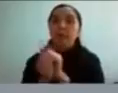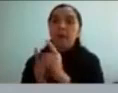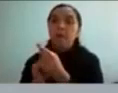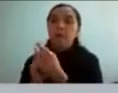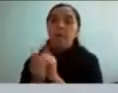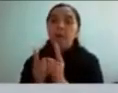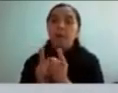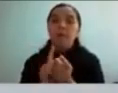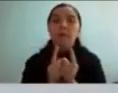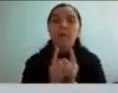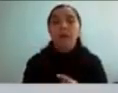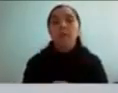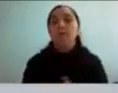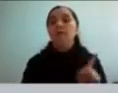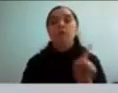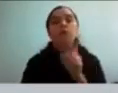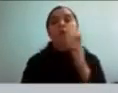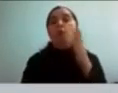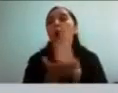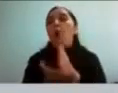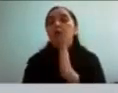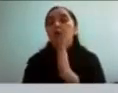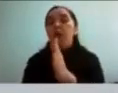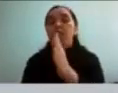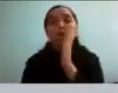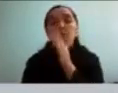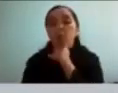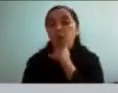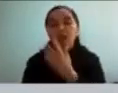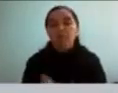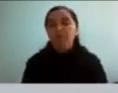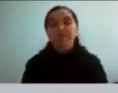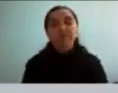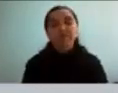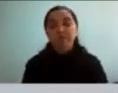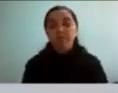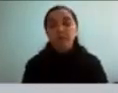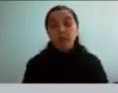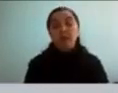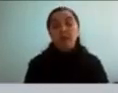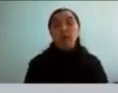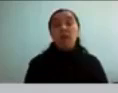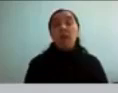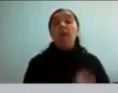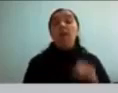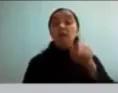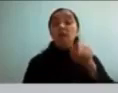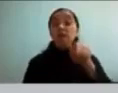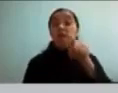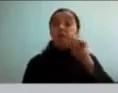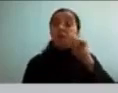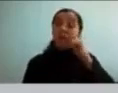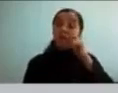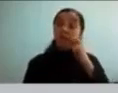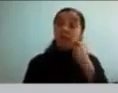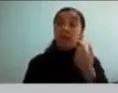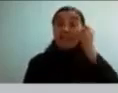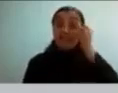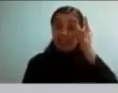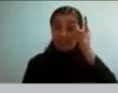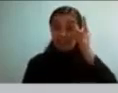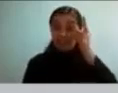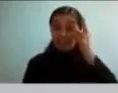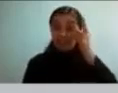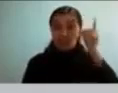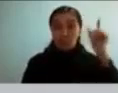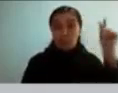poco constante y eso de ser poco constante evidentemente te lleva a que sepas un poquito de todo pero que no